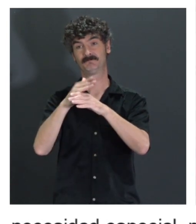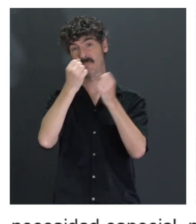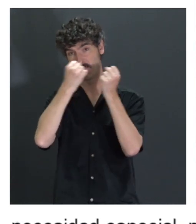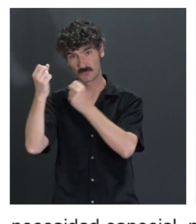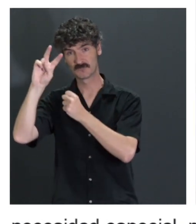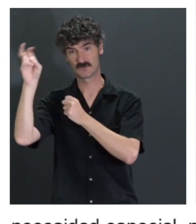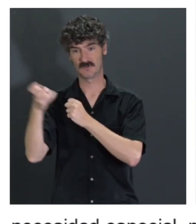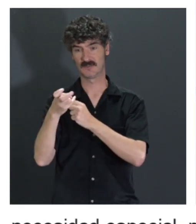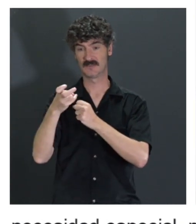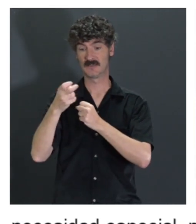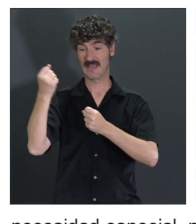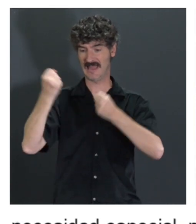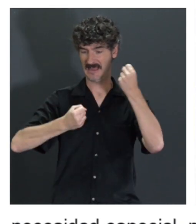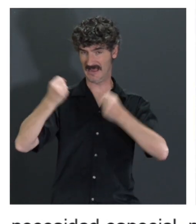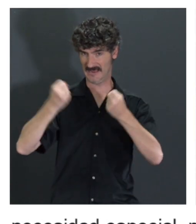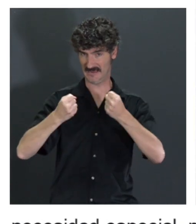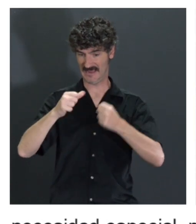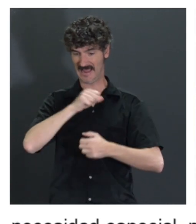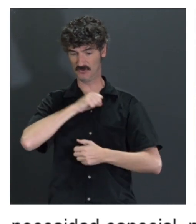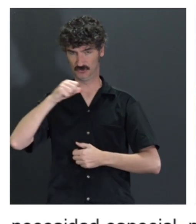apuesten por el sector de la movilidad autónoma. A ver,